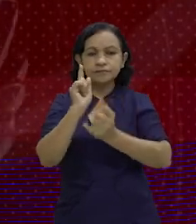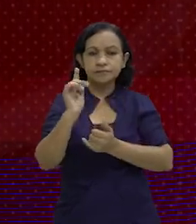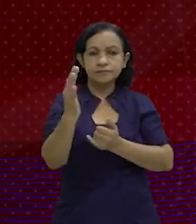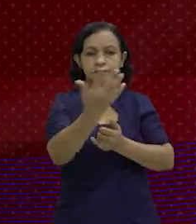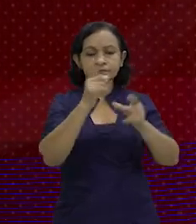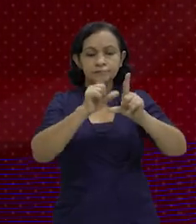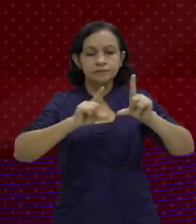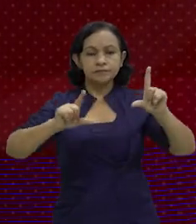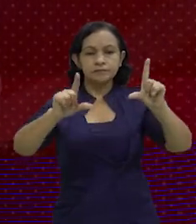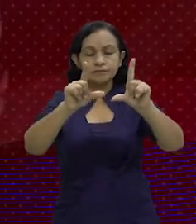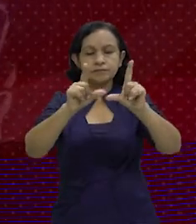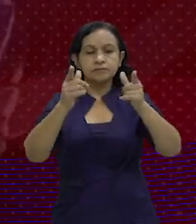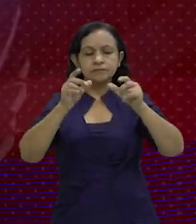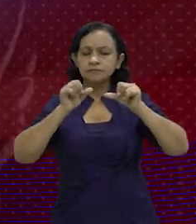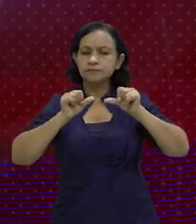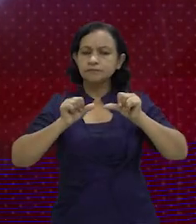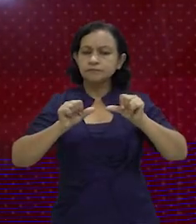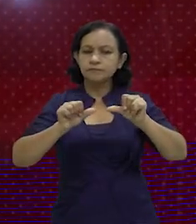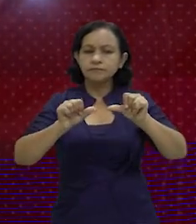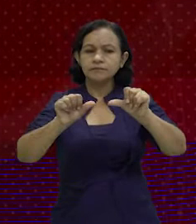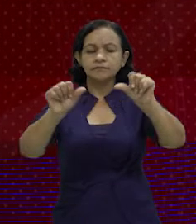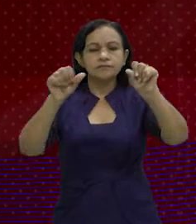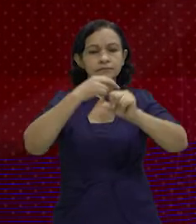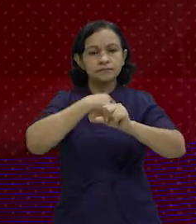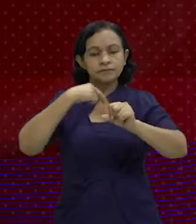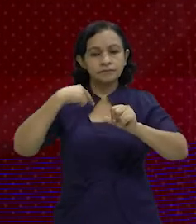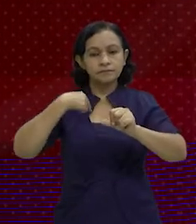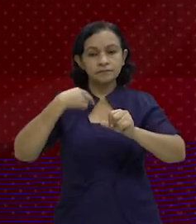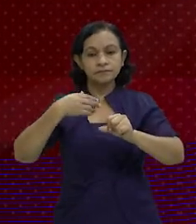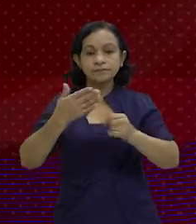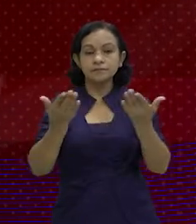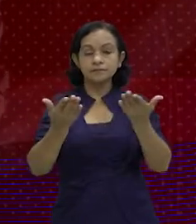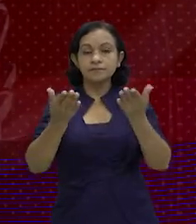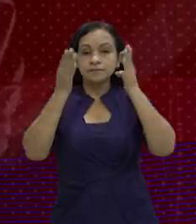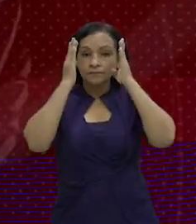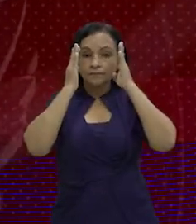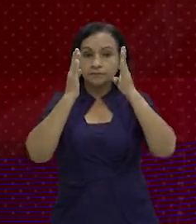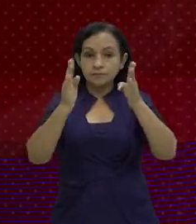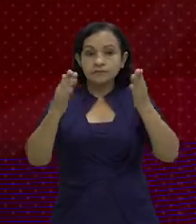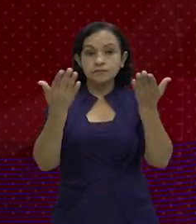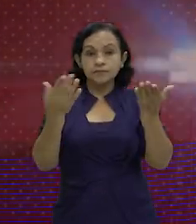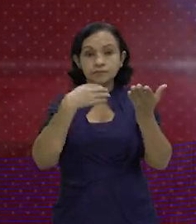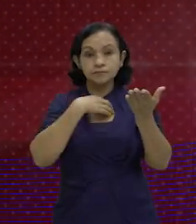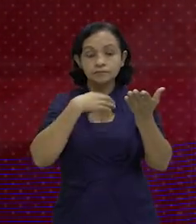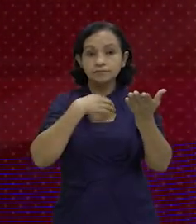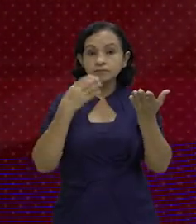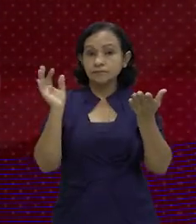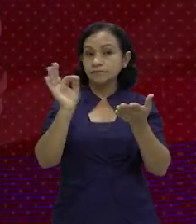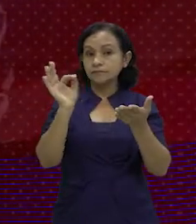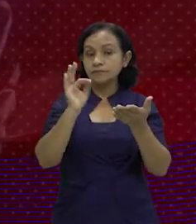sobre todo, esta área y un mantenimiento permanente que se da, ¿verdad?, en función de que nuestra